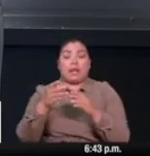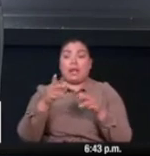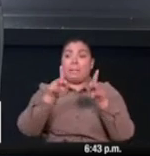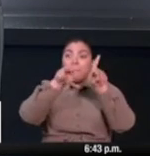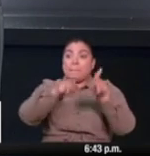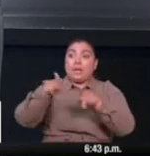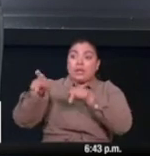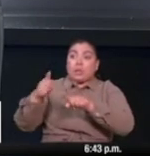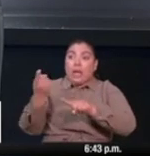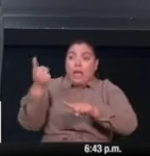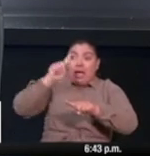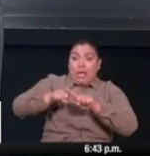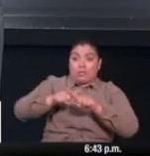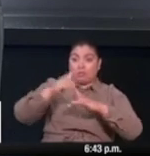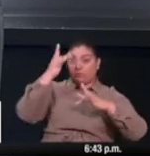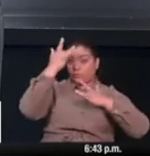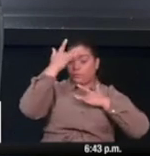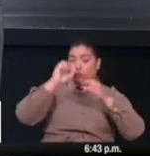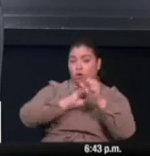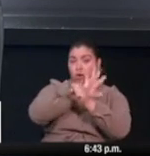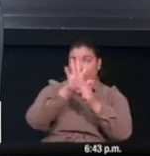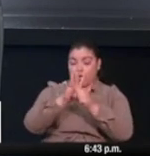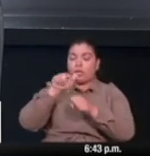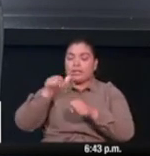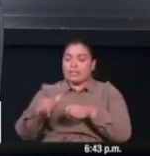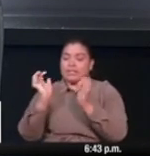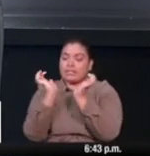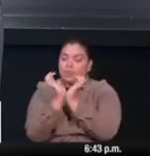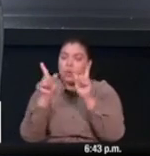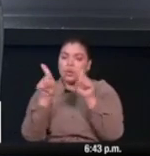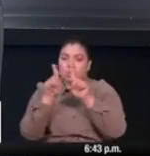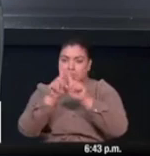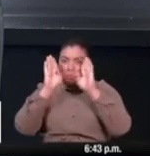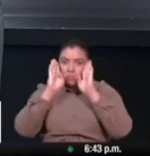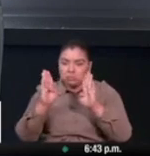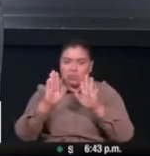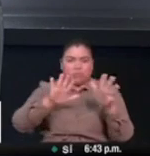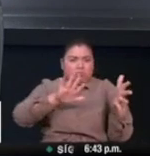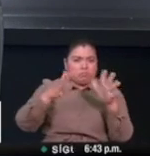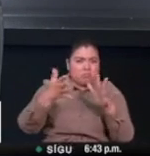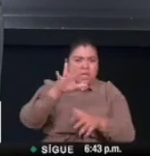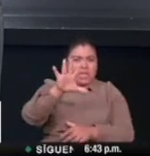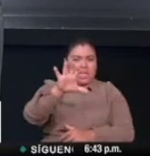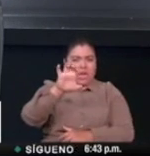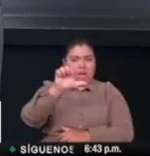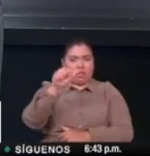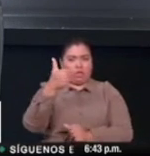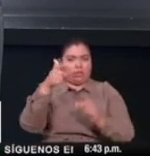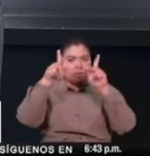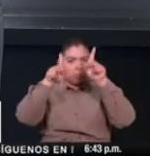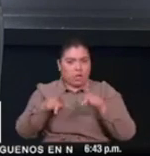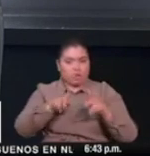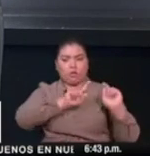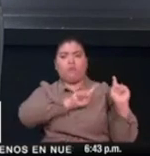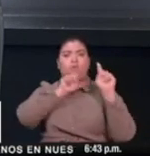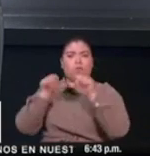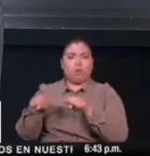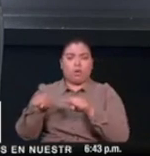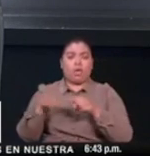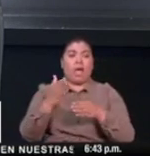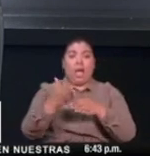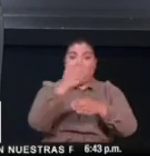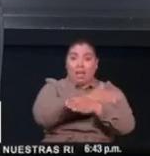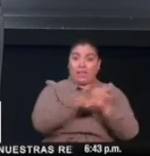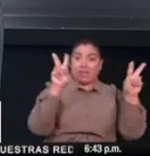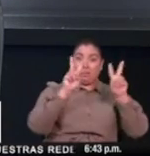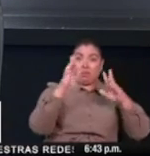clínicas post-COVID alrededor de 510 pacientes que han sido atendidos como parte de